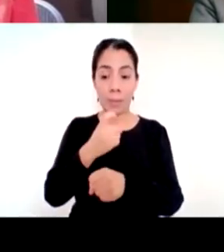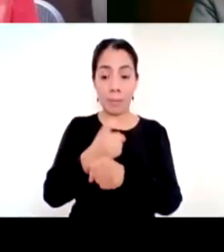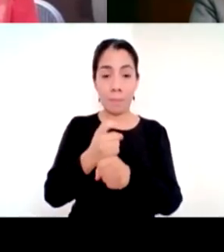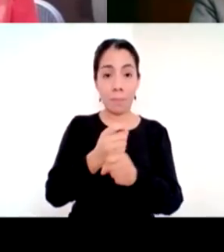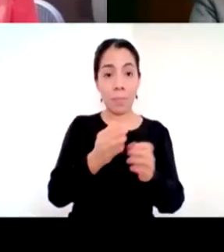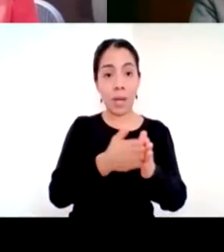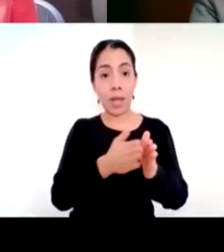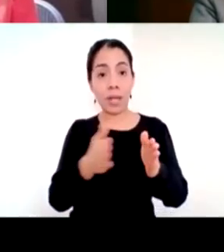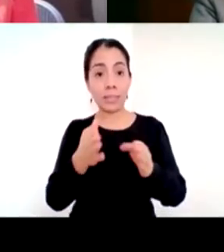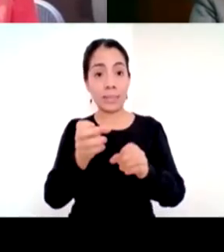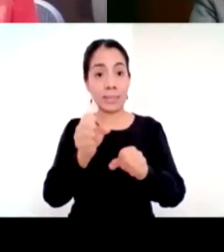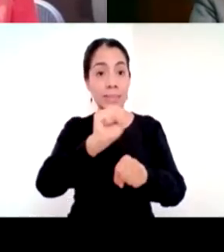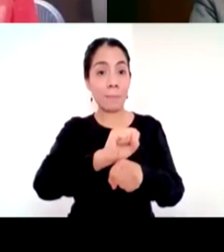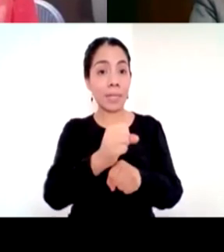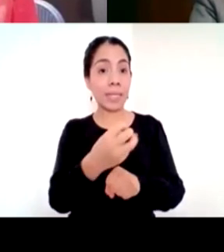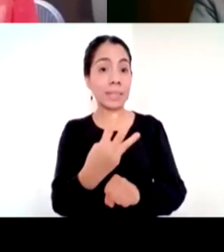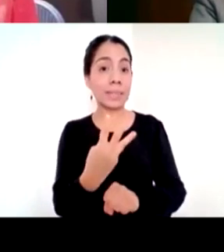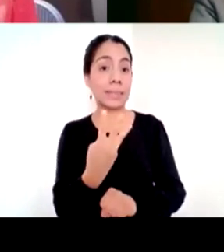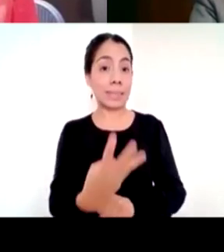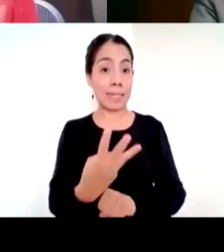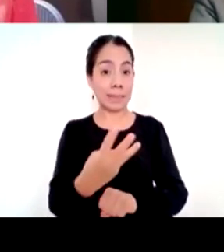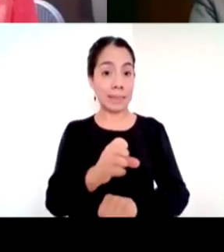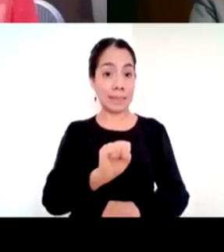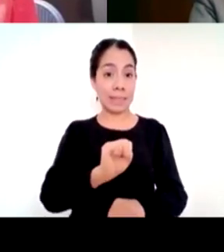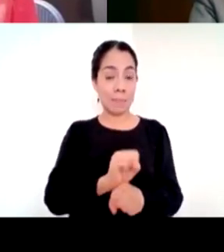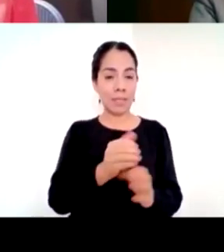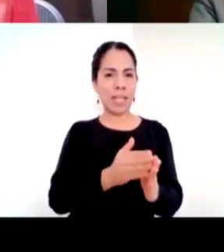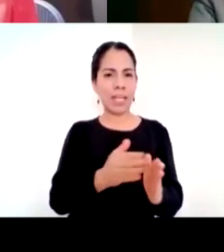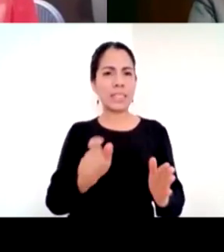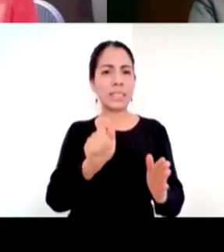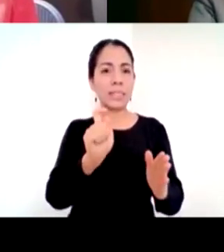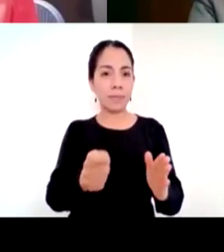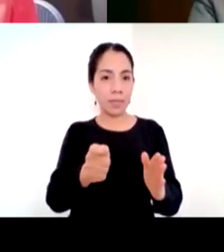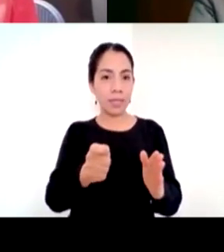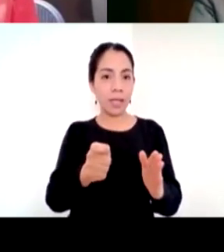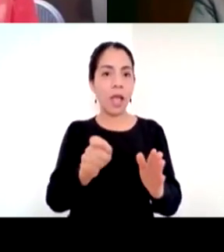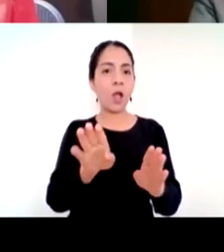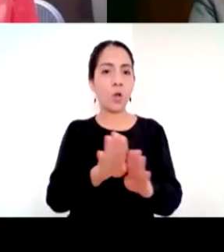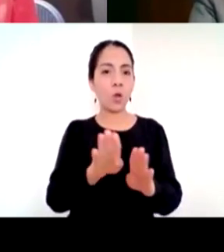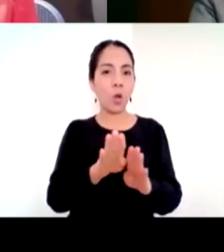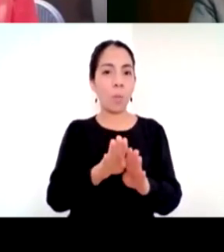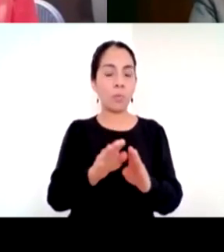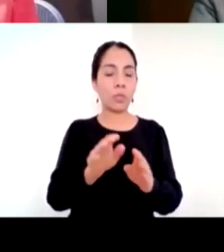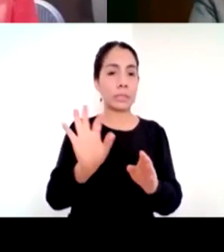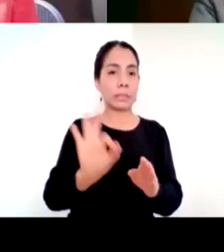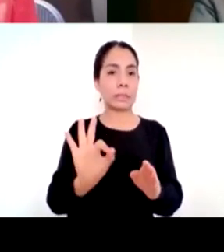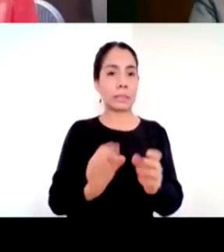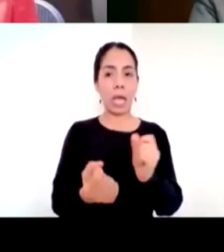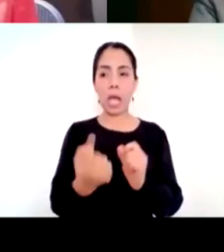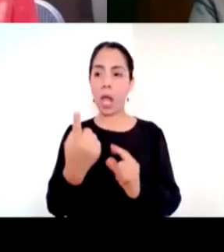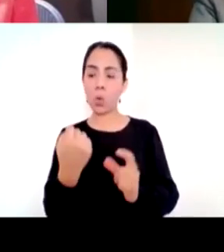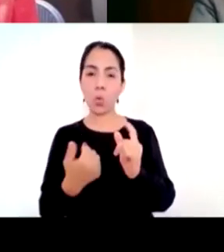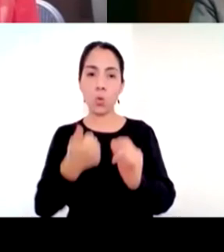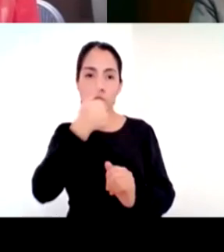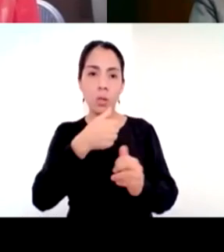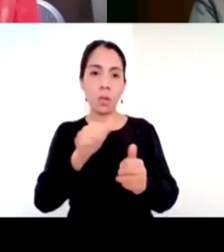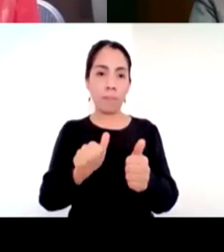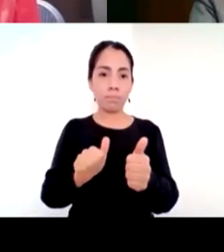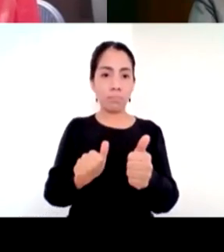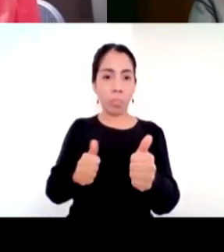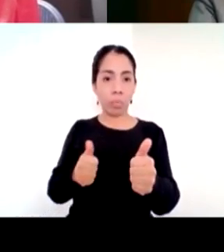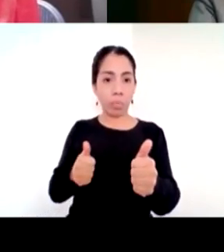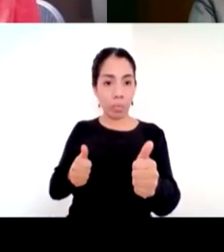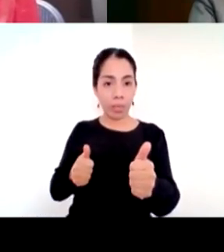es este periodo de tres semanas en el cual vamos a mitigar los daños que pudieran, académicos, pudieran tener los menores por